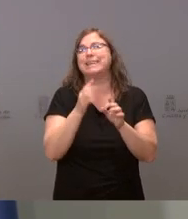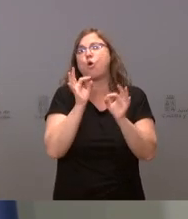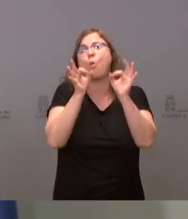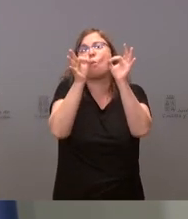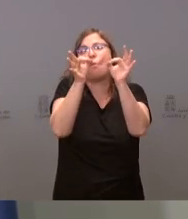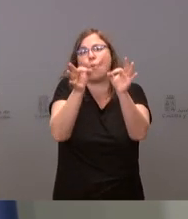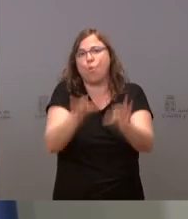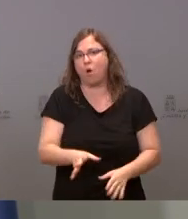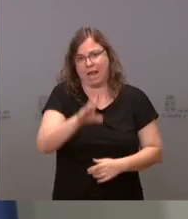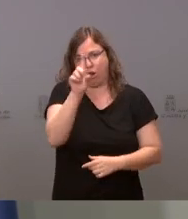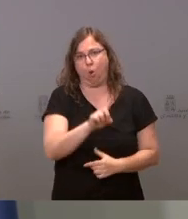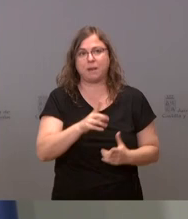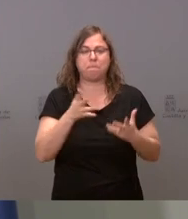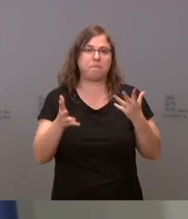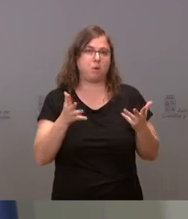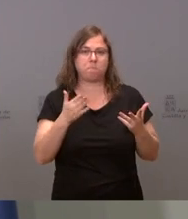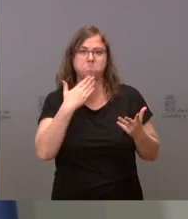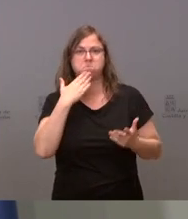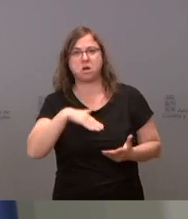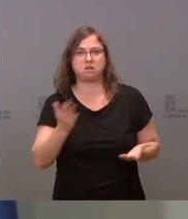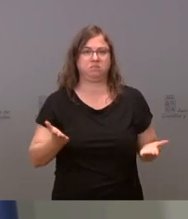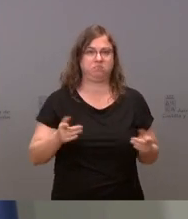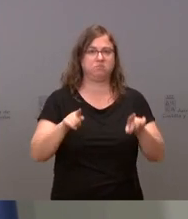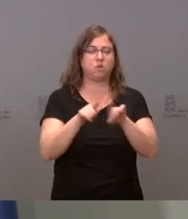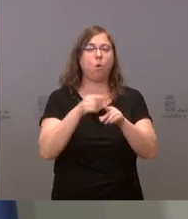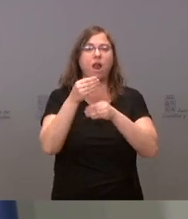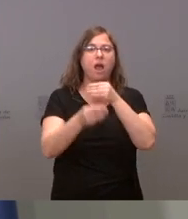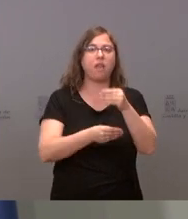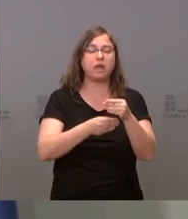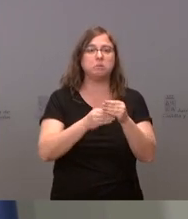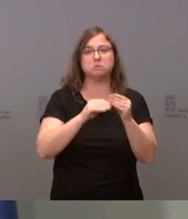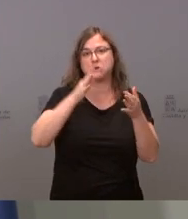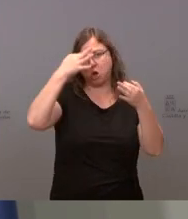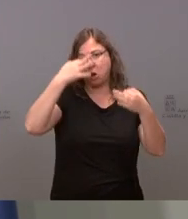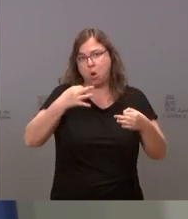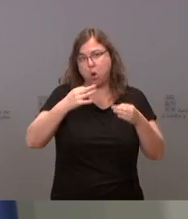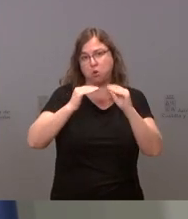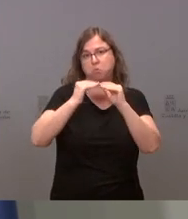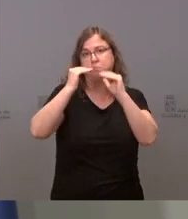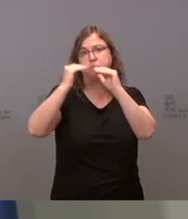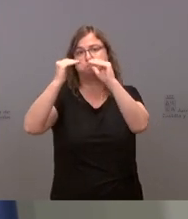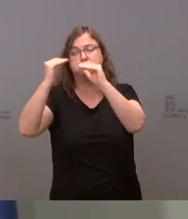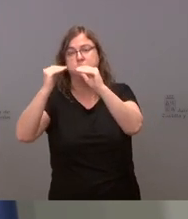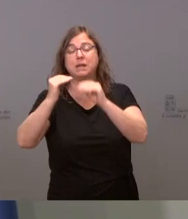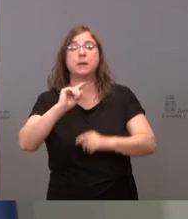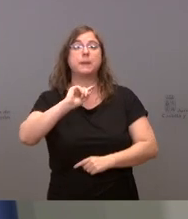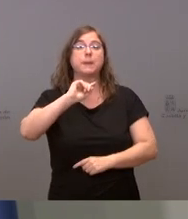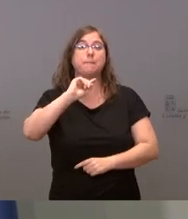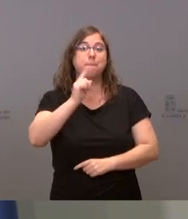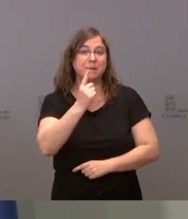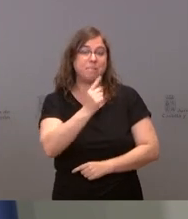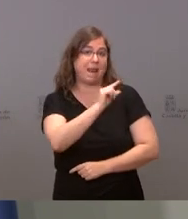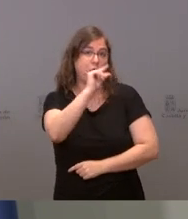línea, pero lo que se está haciendo es bastante razonable, bastante homogéneo y la cobertura de primeras dosis es